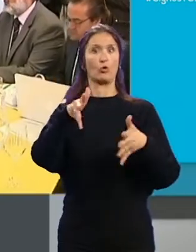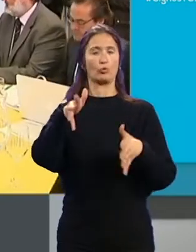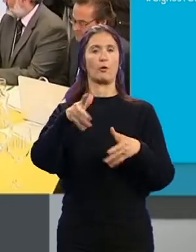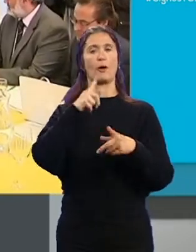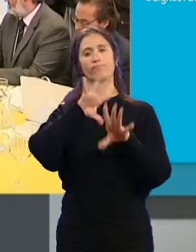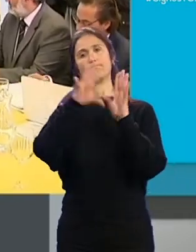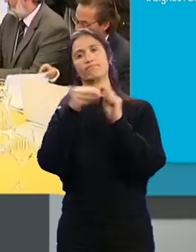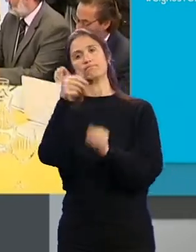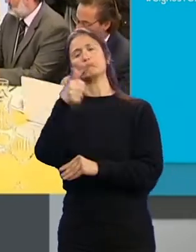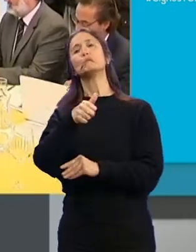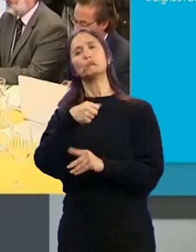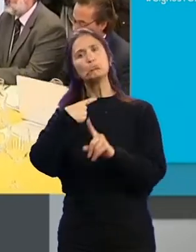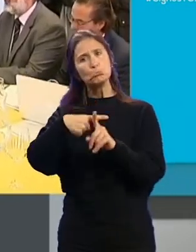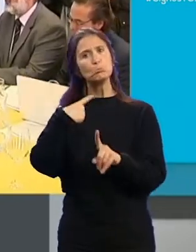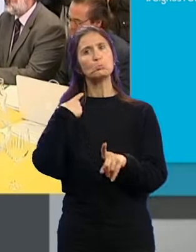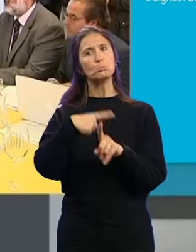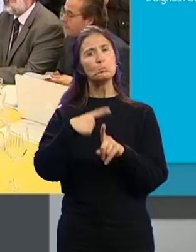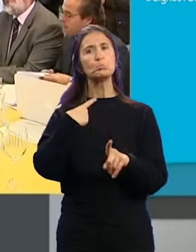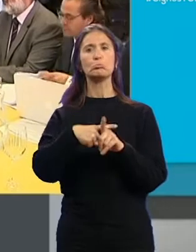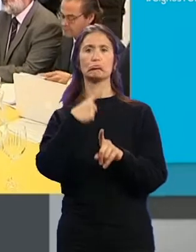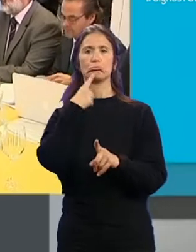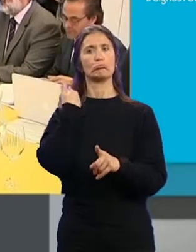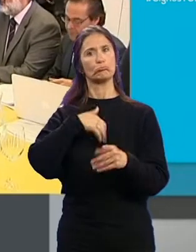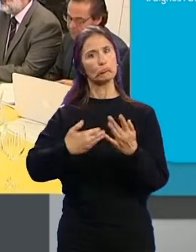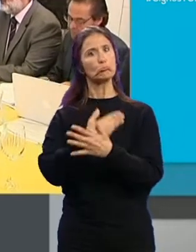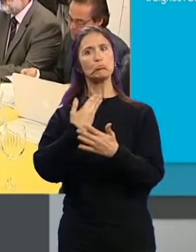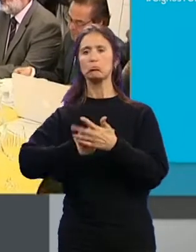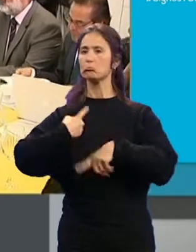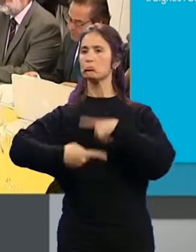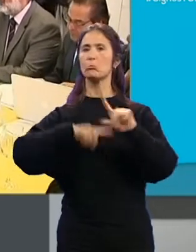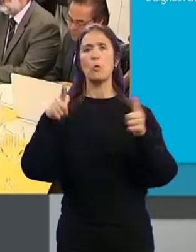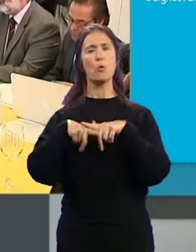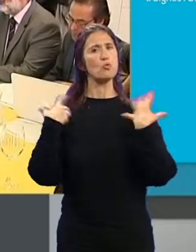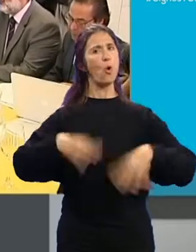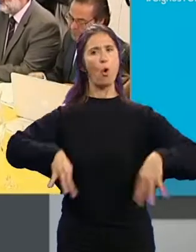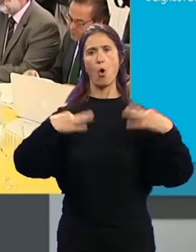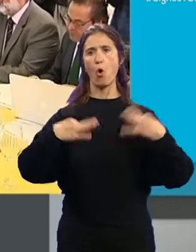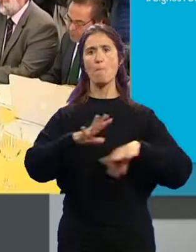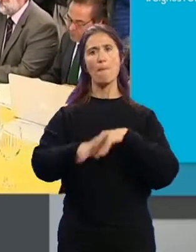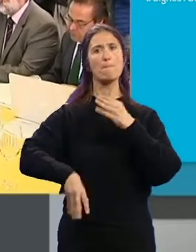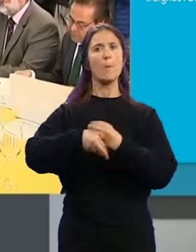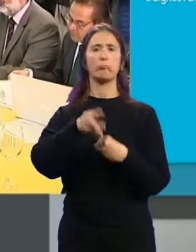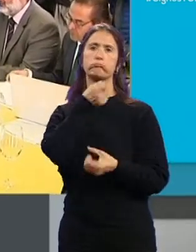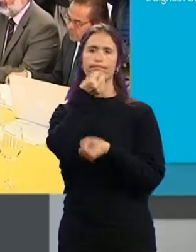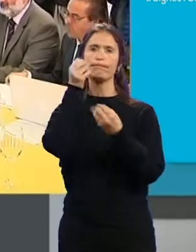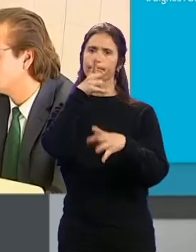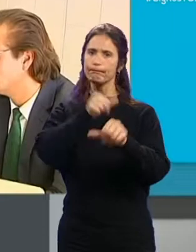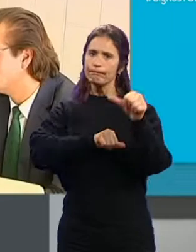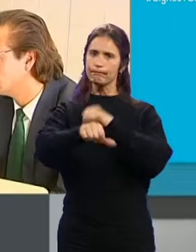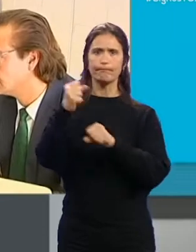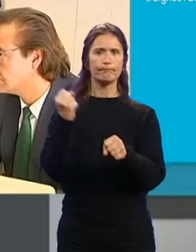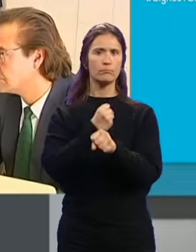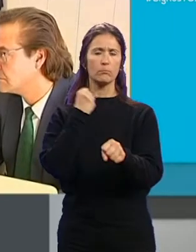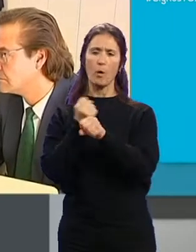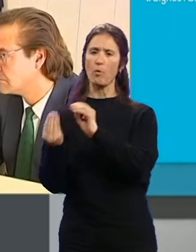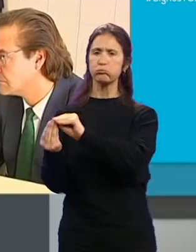una valoración positiva... ...asegurando que ha transcurrido con total normalidad... ...además, ha añadido que se está trabajando... ...de forma